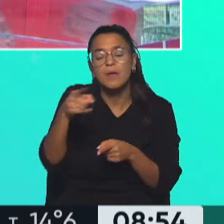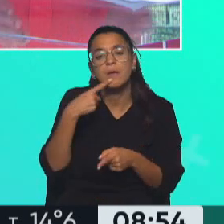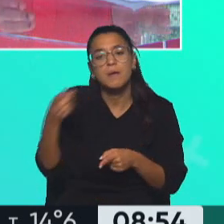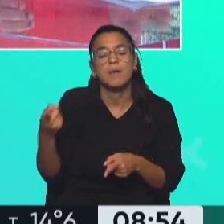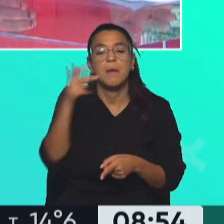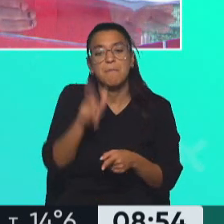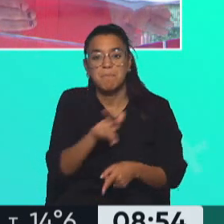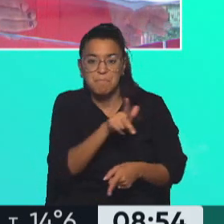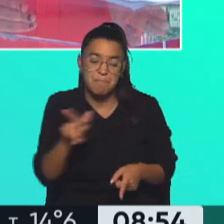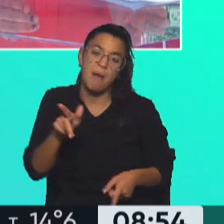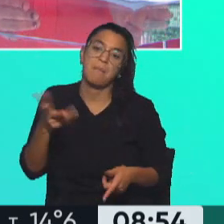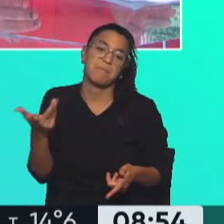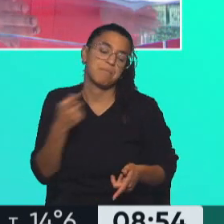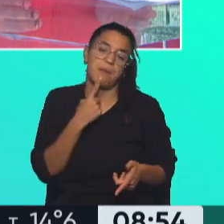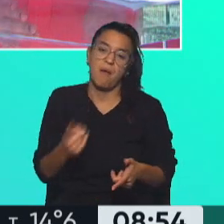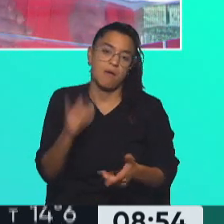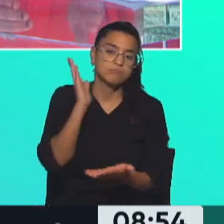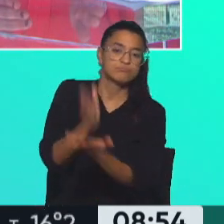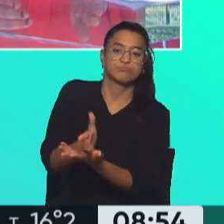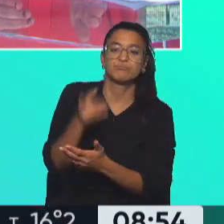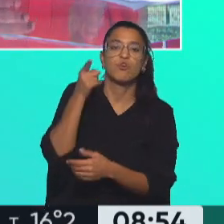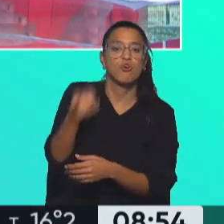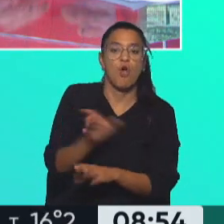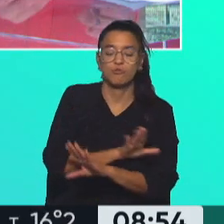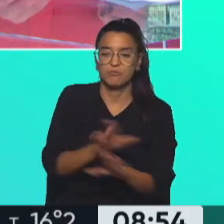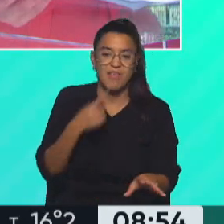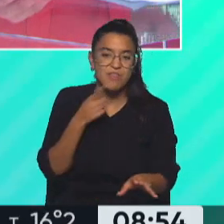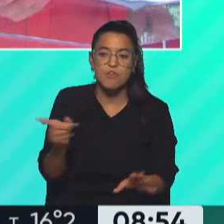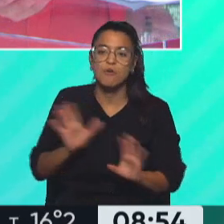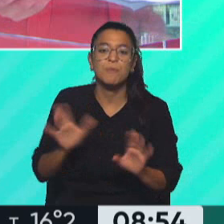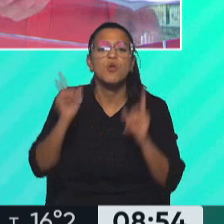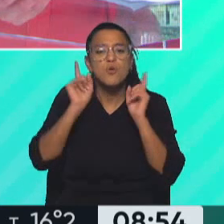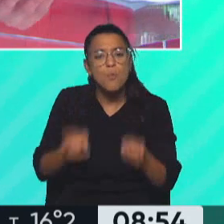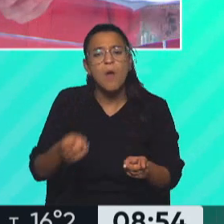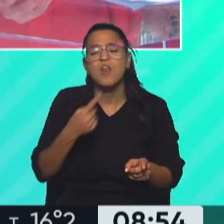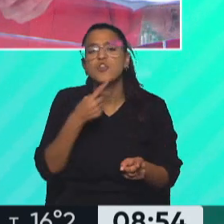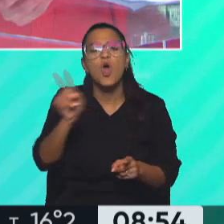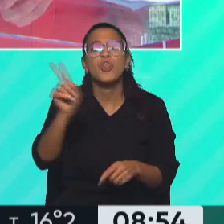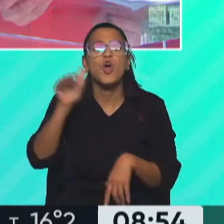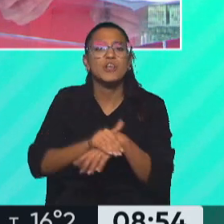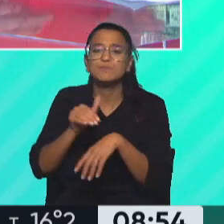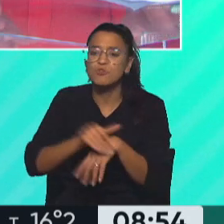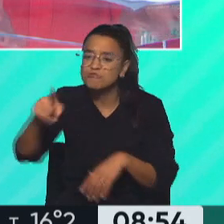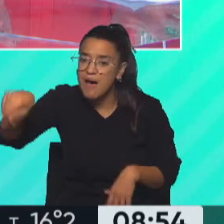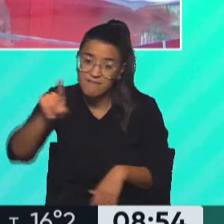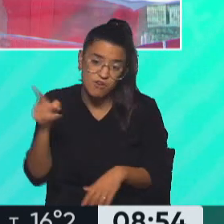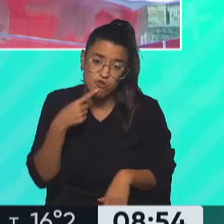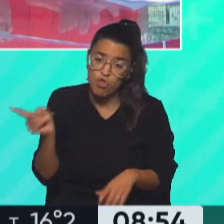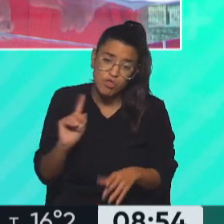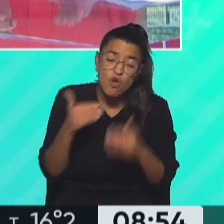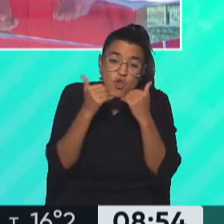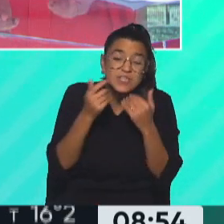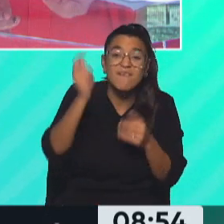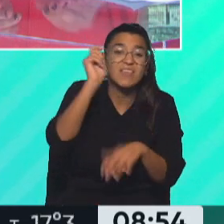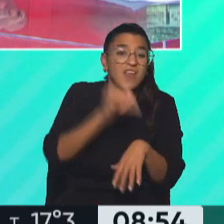condenó, por supuesto, esta masacre, pero evitó señalar a los responsables que todavía no se conocen más